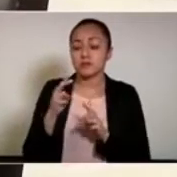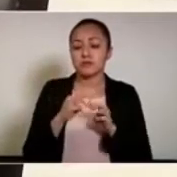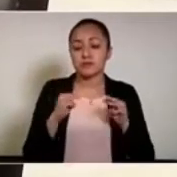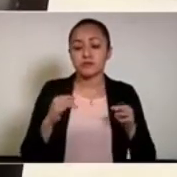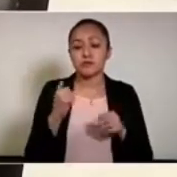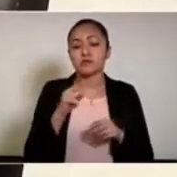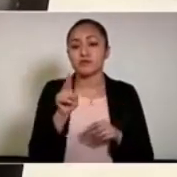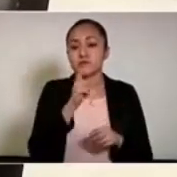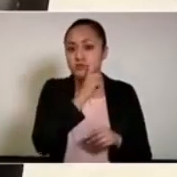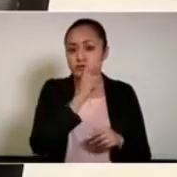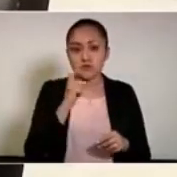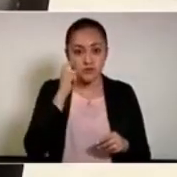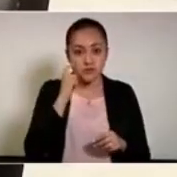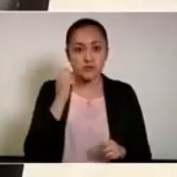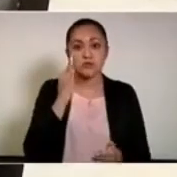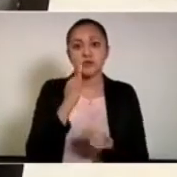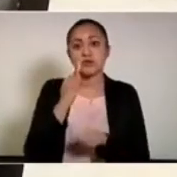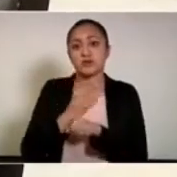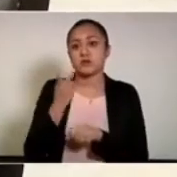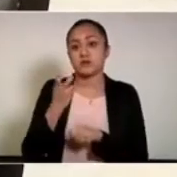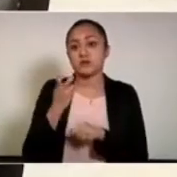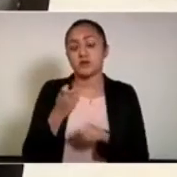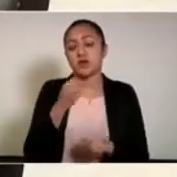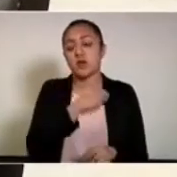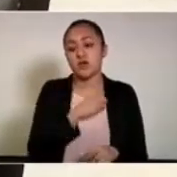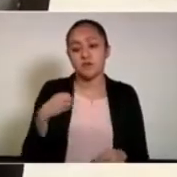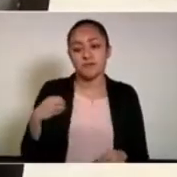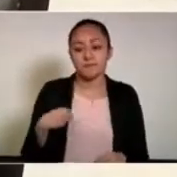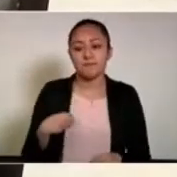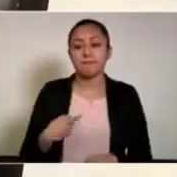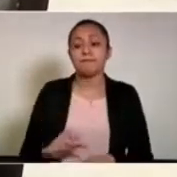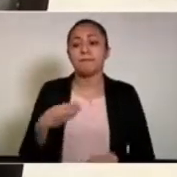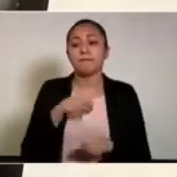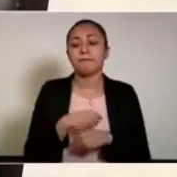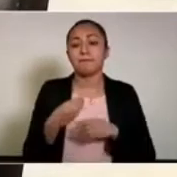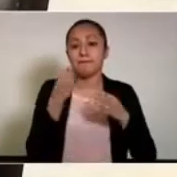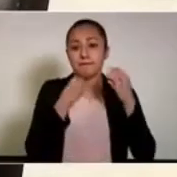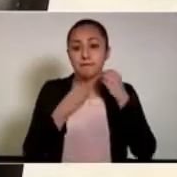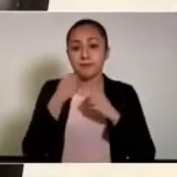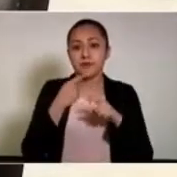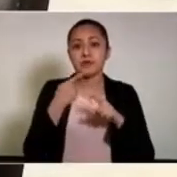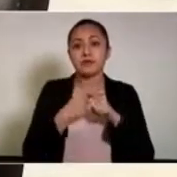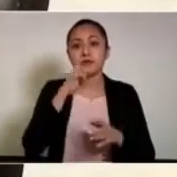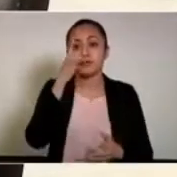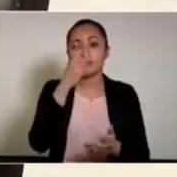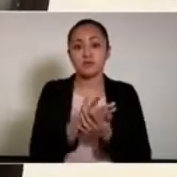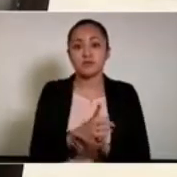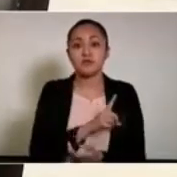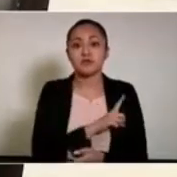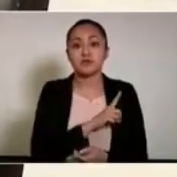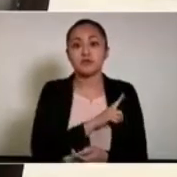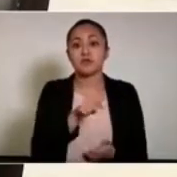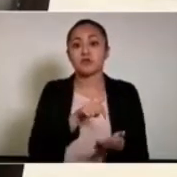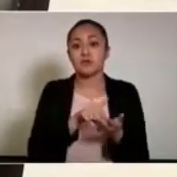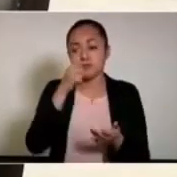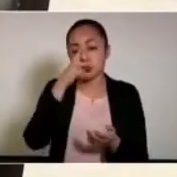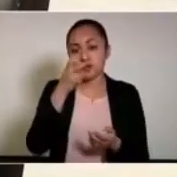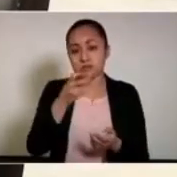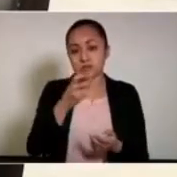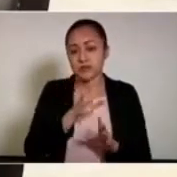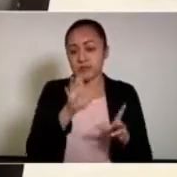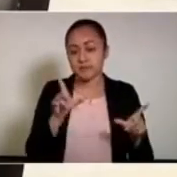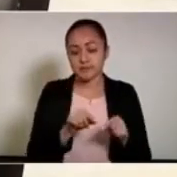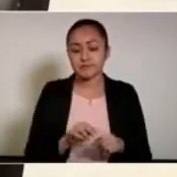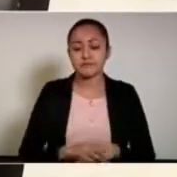metros y el uso de cubrebocas es obligatorio. La ingesta de comida deberá hacerse exclusivamente en las áreas designadas para ello.